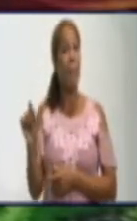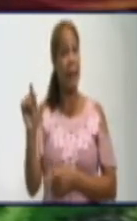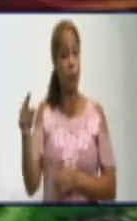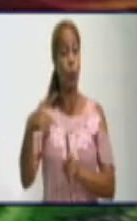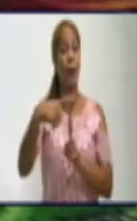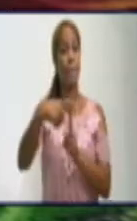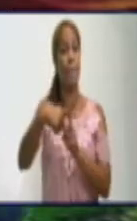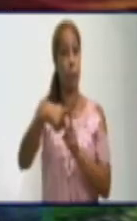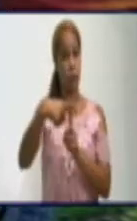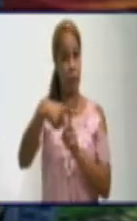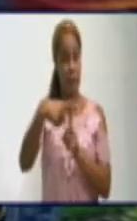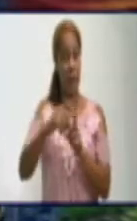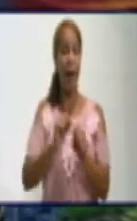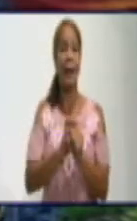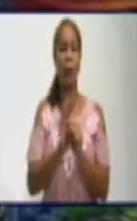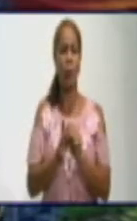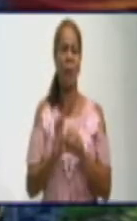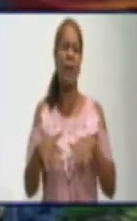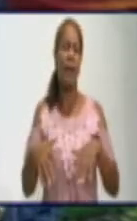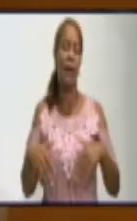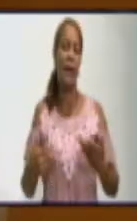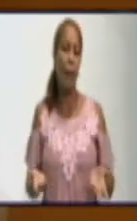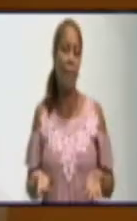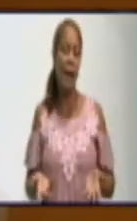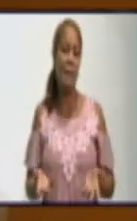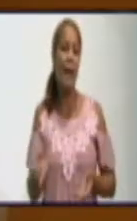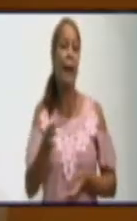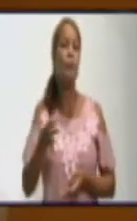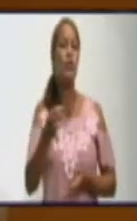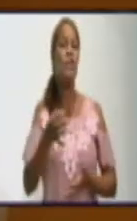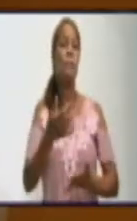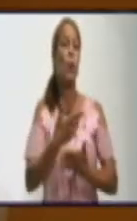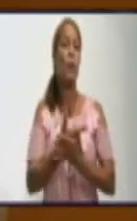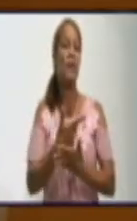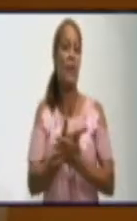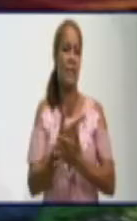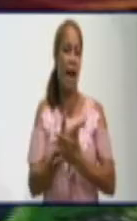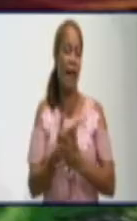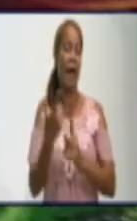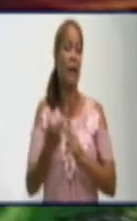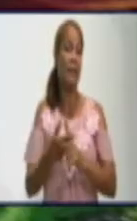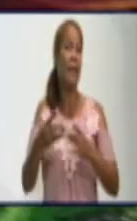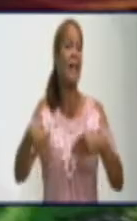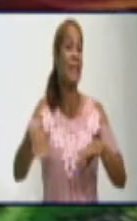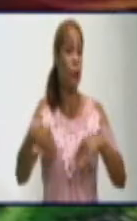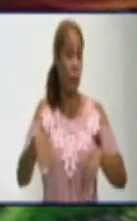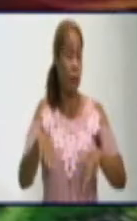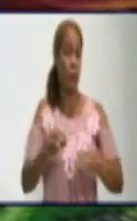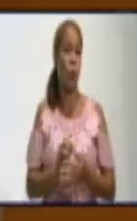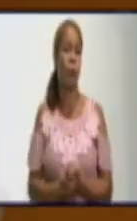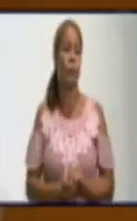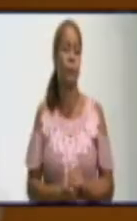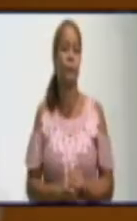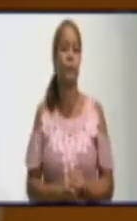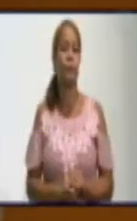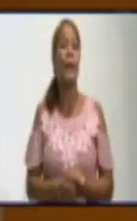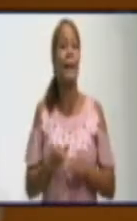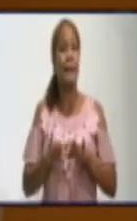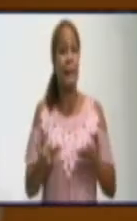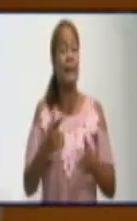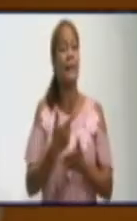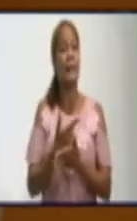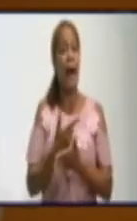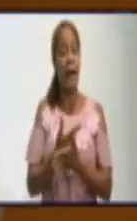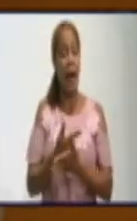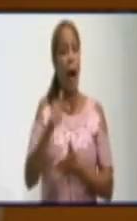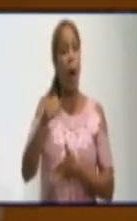-19. ¿Qué está pasando en Yara, doctora? Y bueno, la situación de Bayamo. Yara está reportando hoy